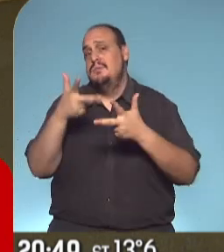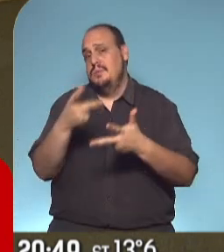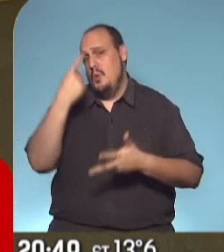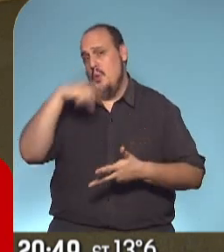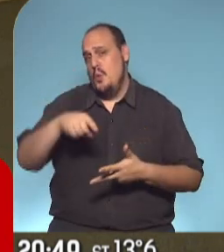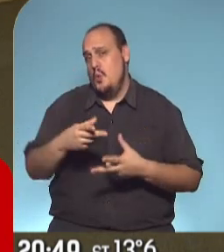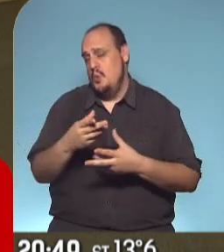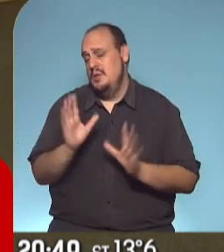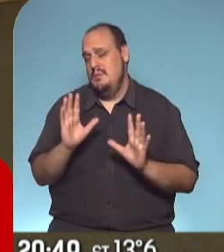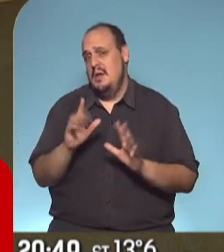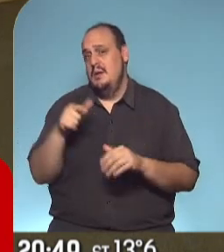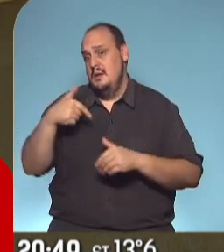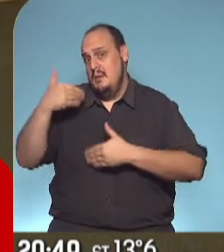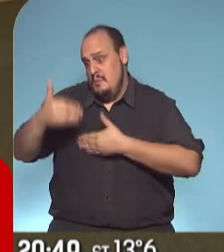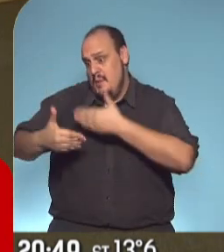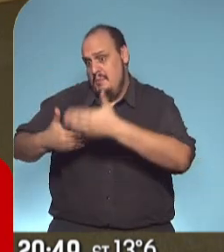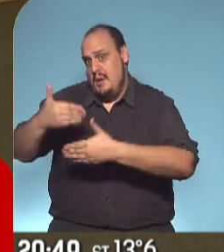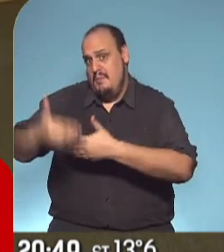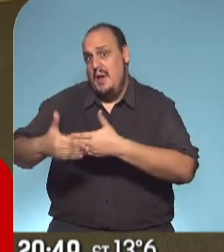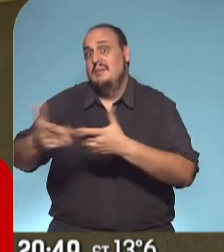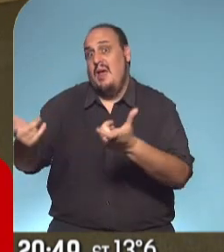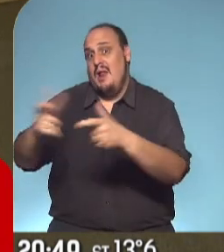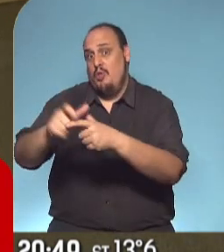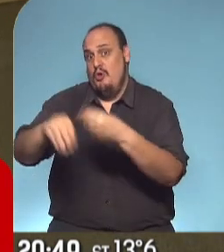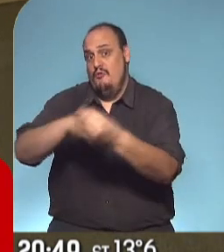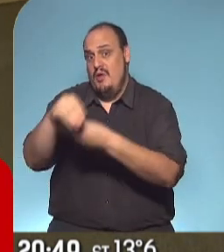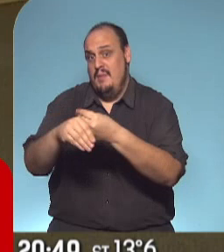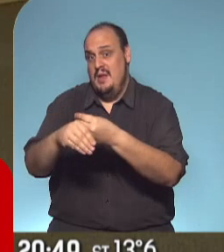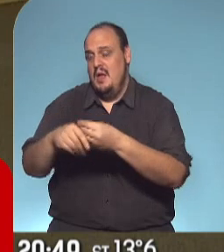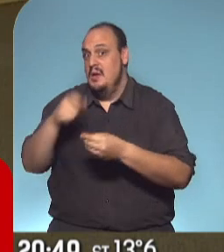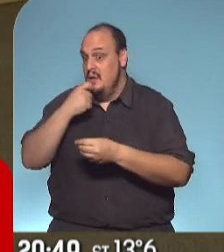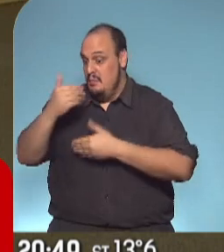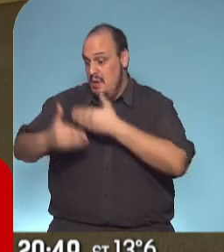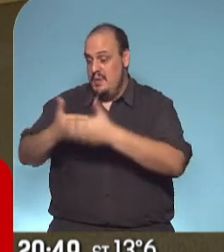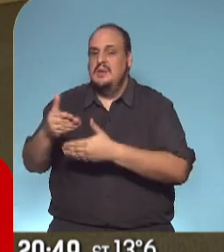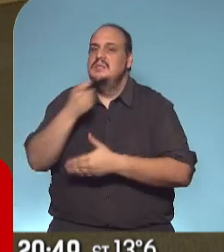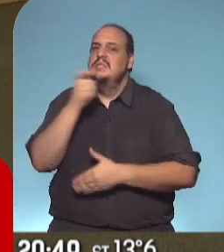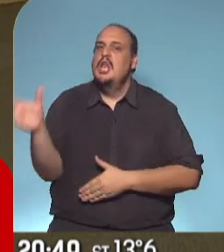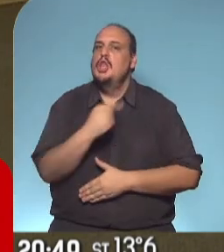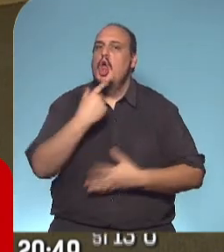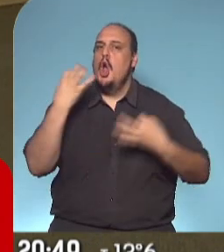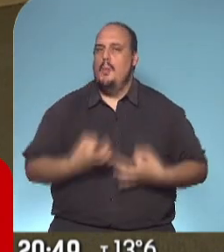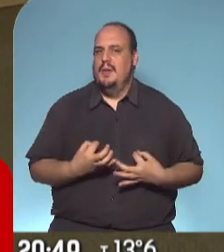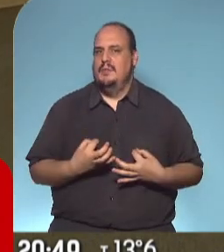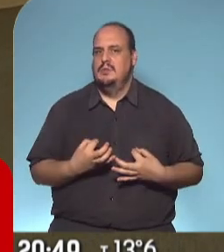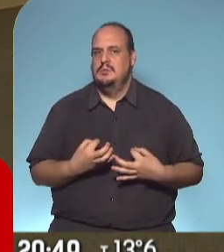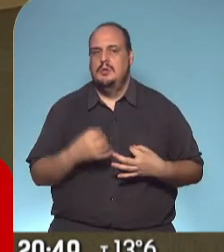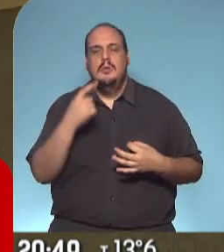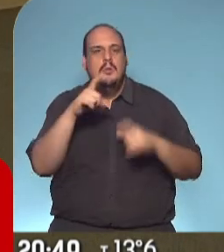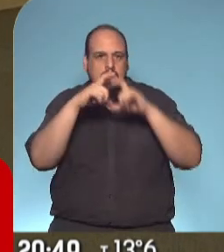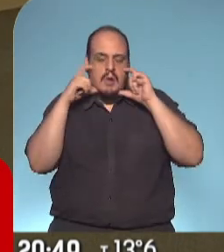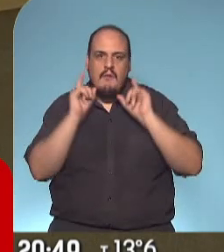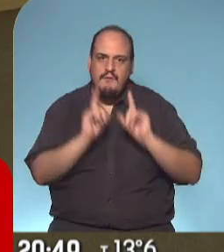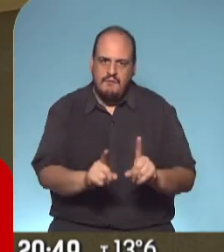Todos estos pasos, incluso para llegar a reuniones familiares, los vamos a poder dar si todos cumplimos. Si cumplimos con las pautas, si seguimos usando el